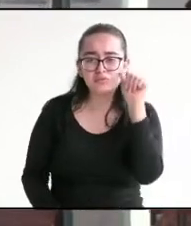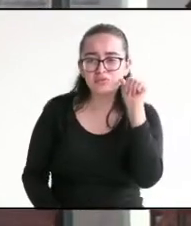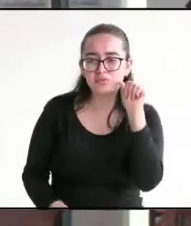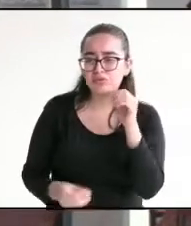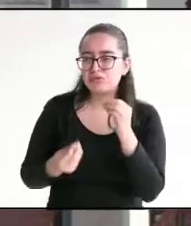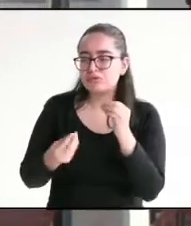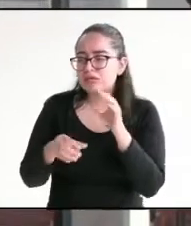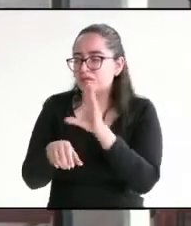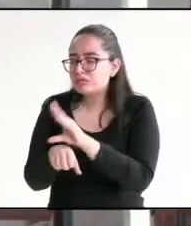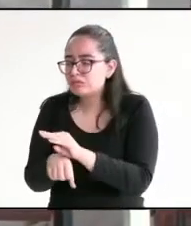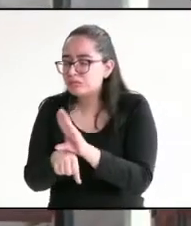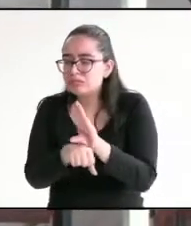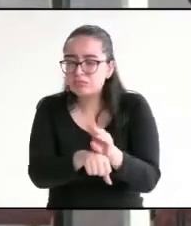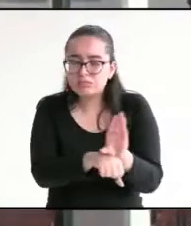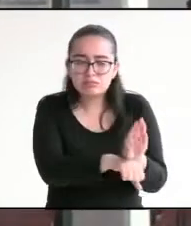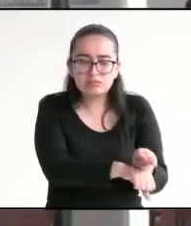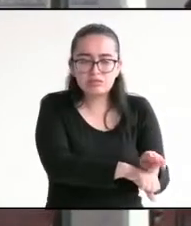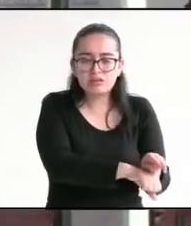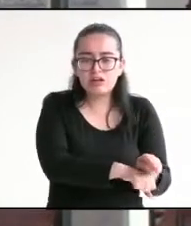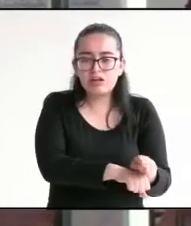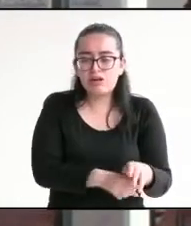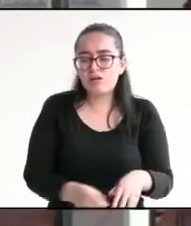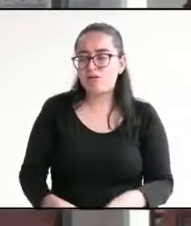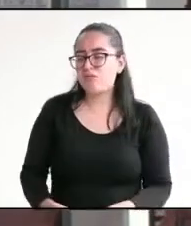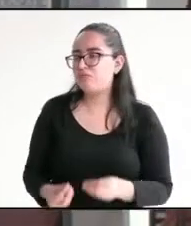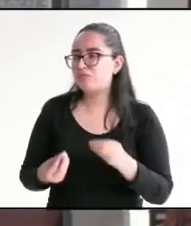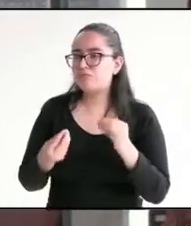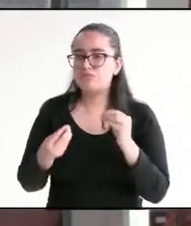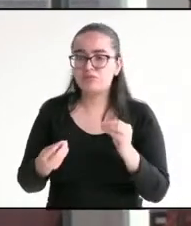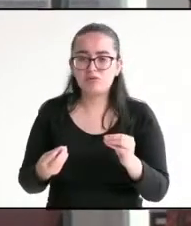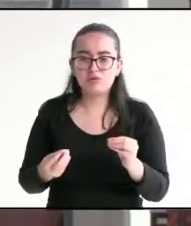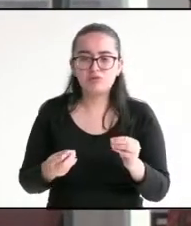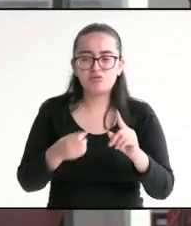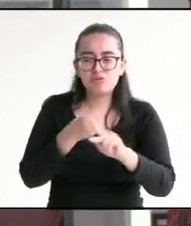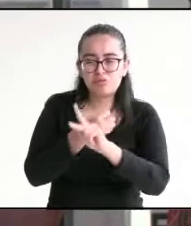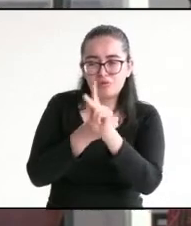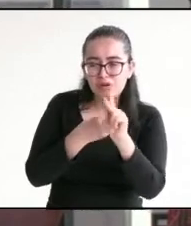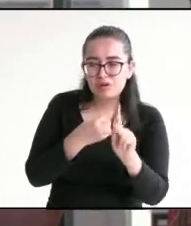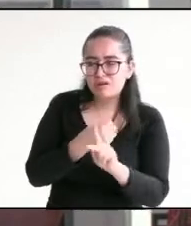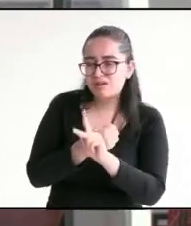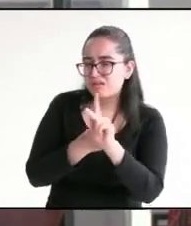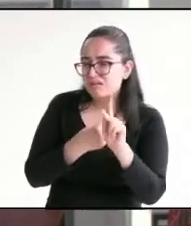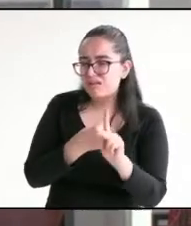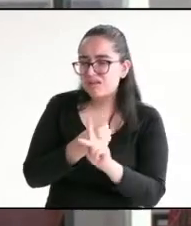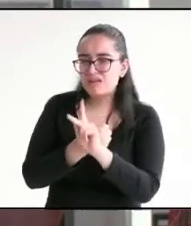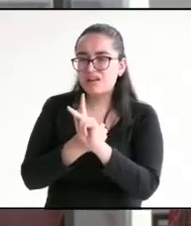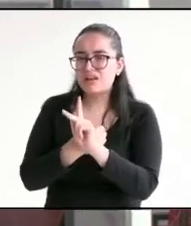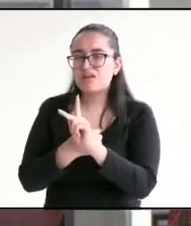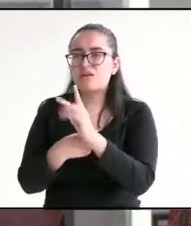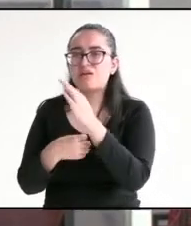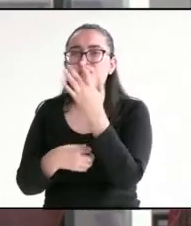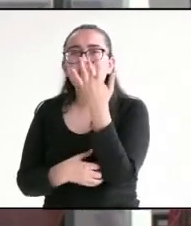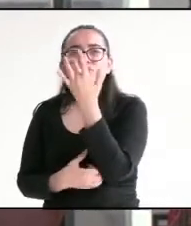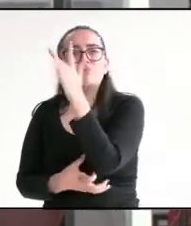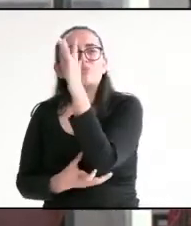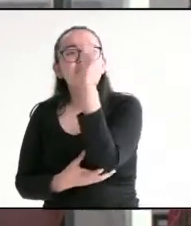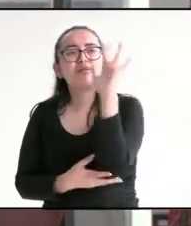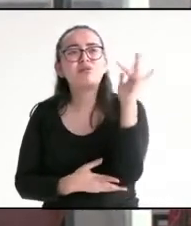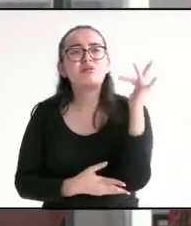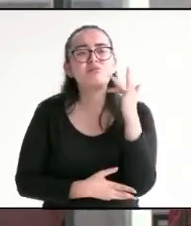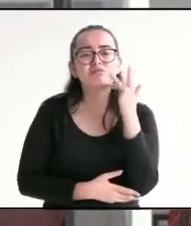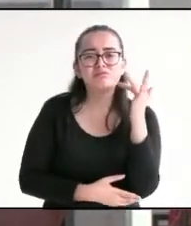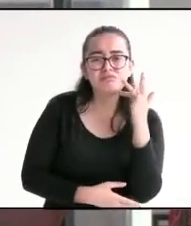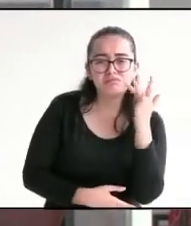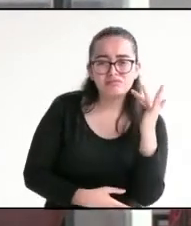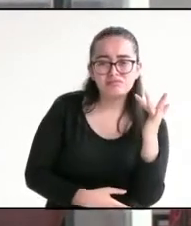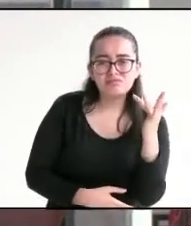permisos que se han dado para la explotación del subsuelo ha generado una gran cantidad de contaminación y la pérdida de mantos